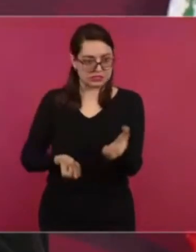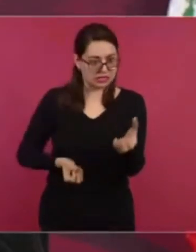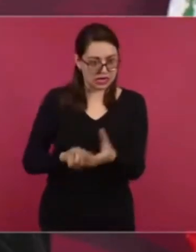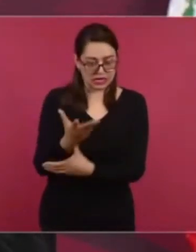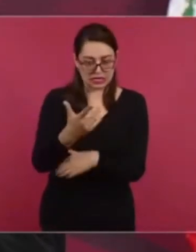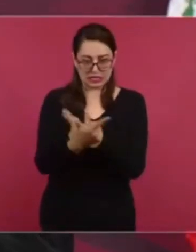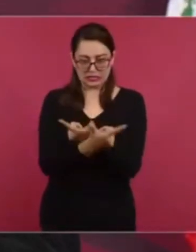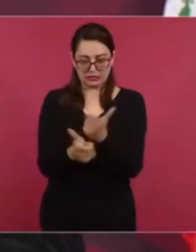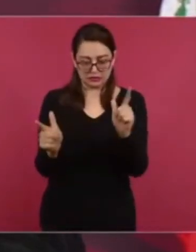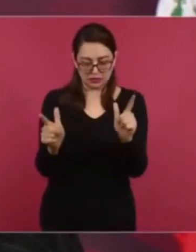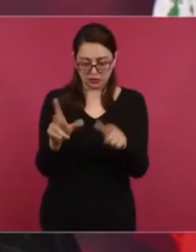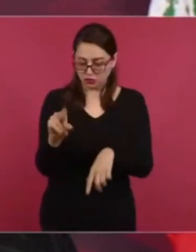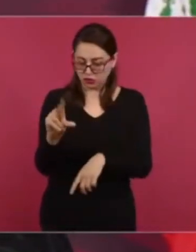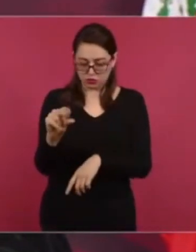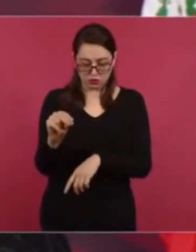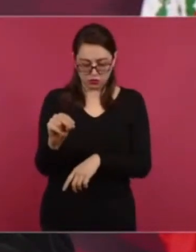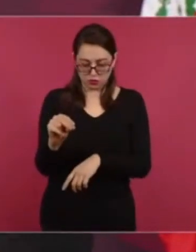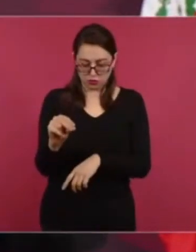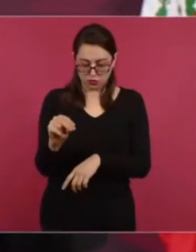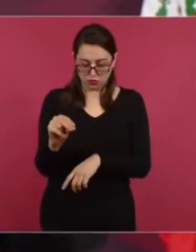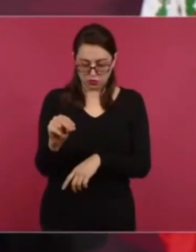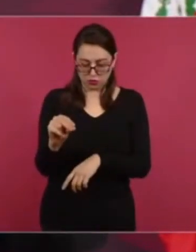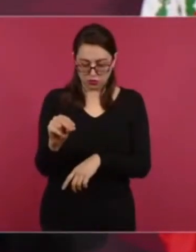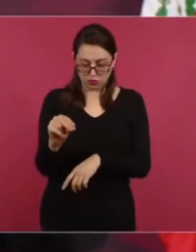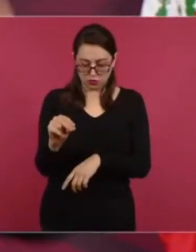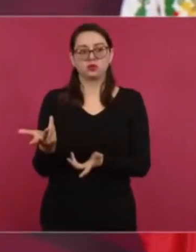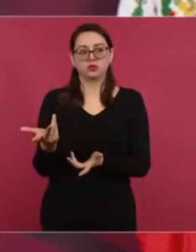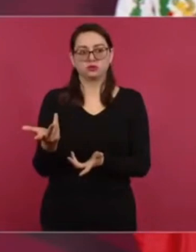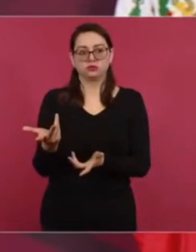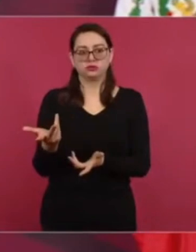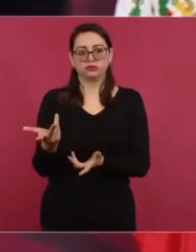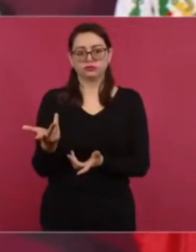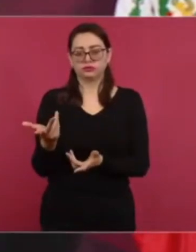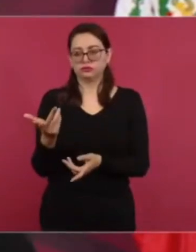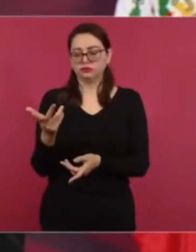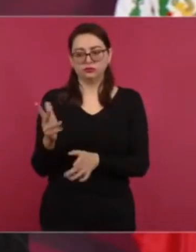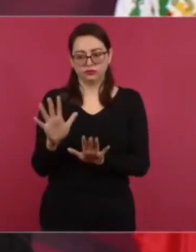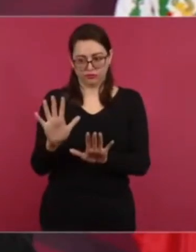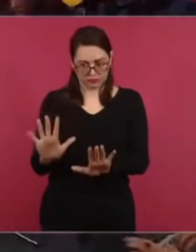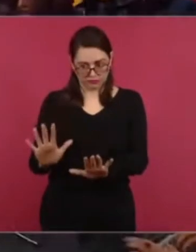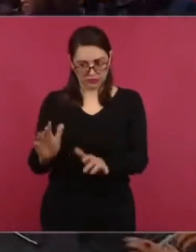¿por qué no se habló con la autoridad superior